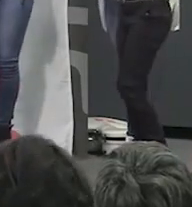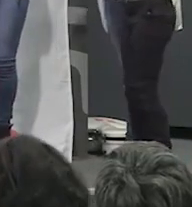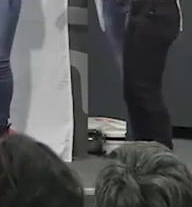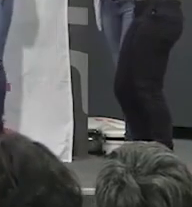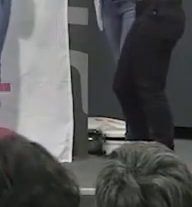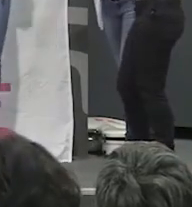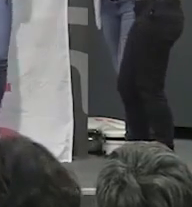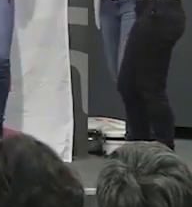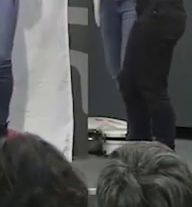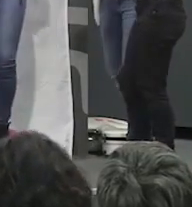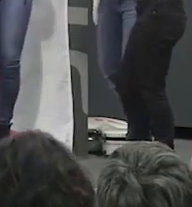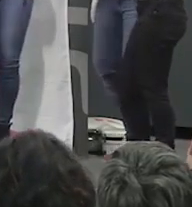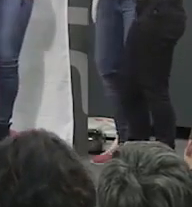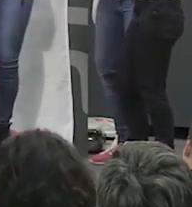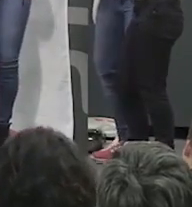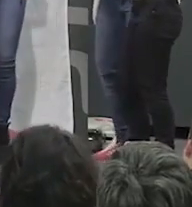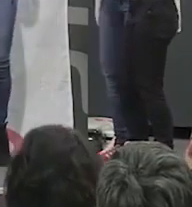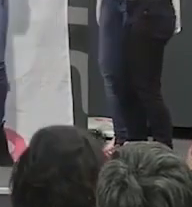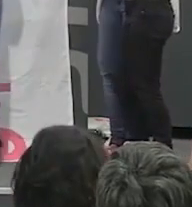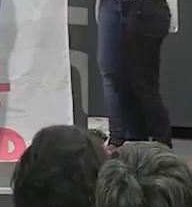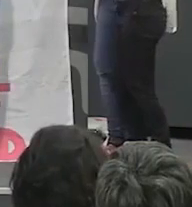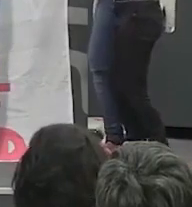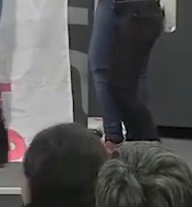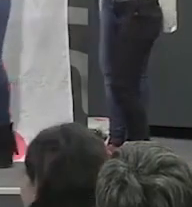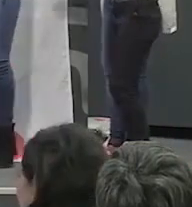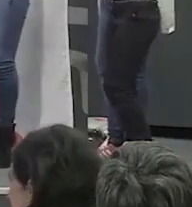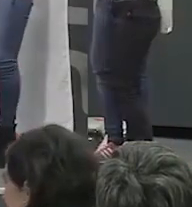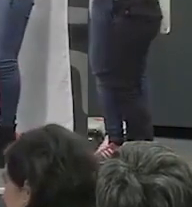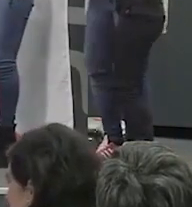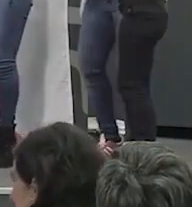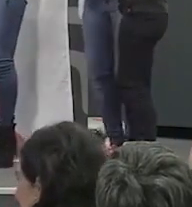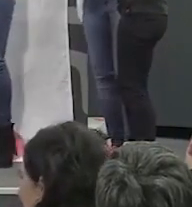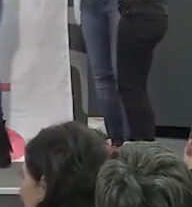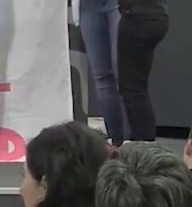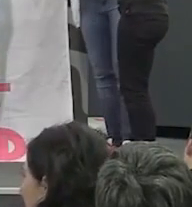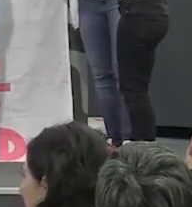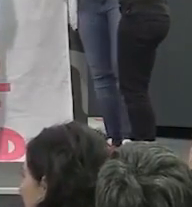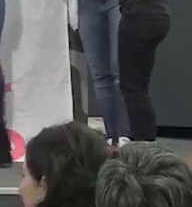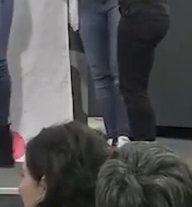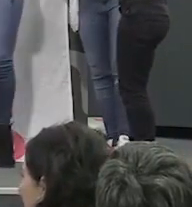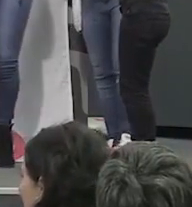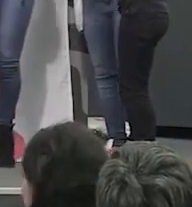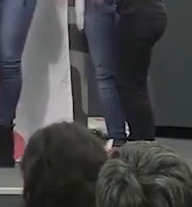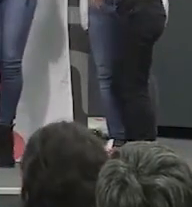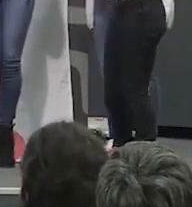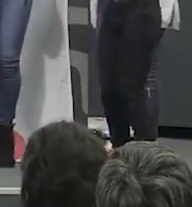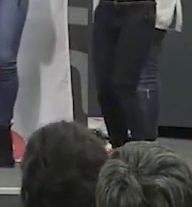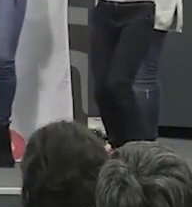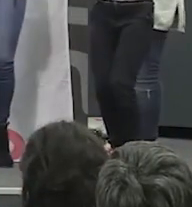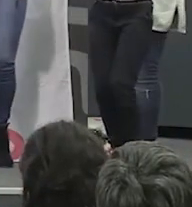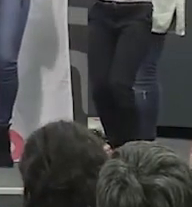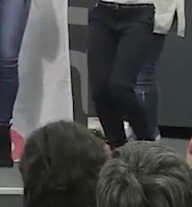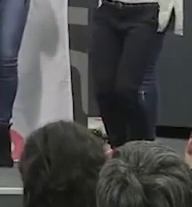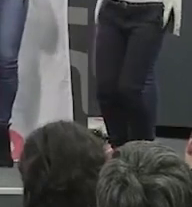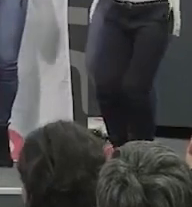Con tantillos de coral Botas de sangre caliente Mis señas de identidad No hay